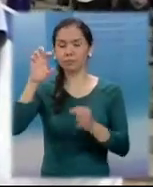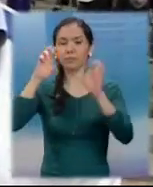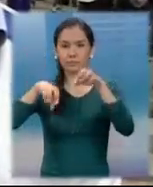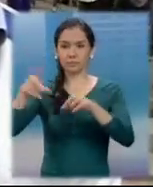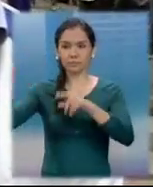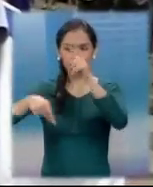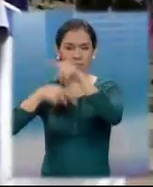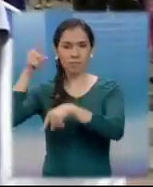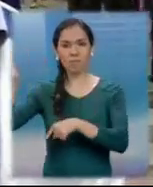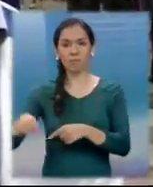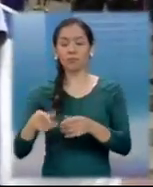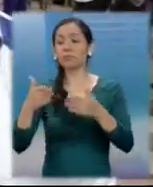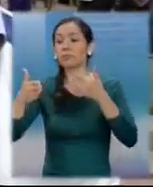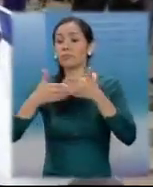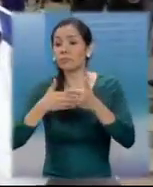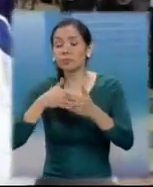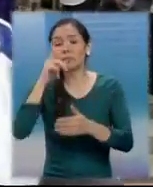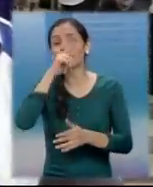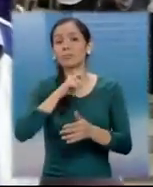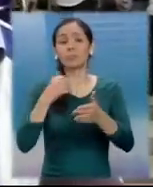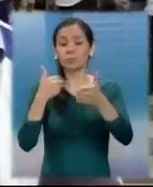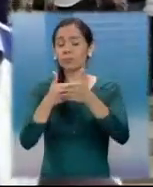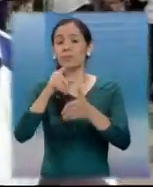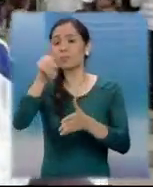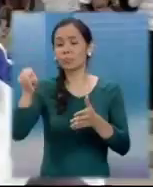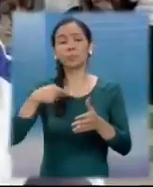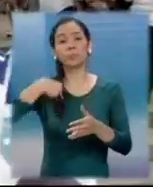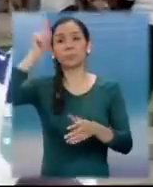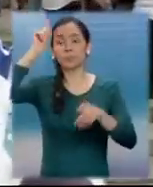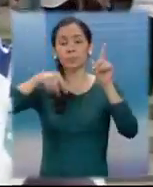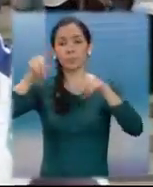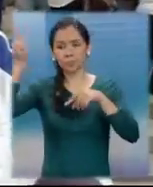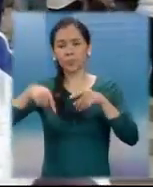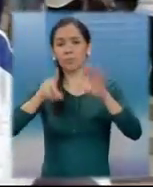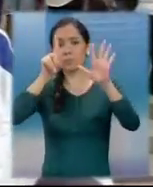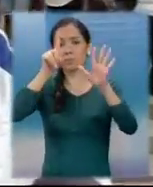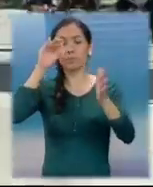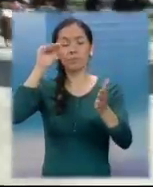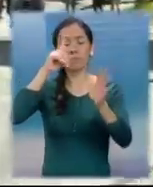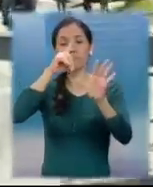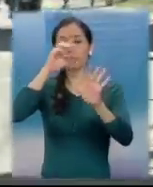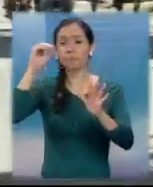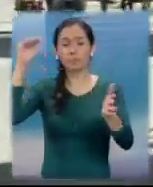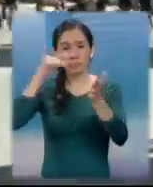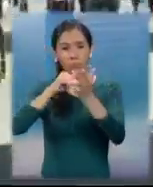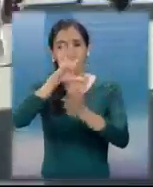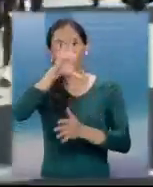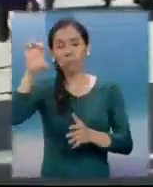llegaron al cupo. Y pues estamos contando una participación de más de seis mil quinientos atletas.